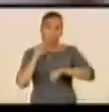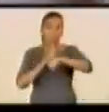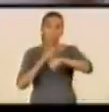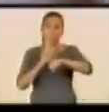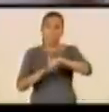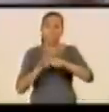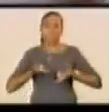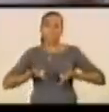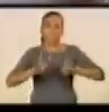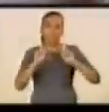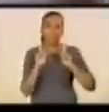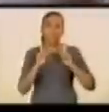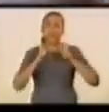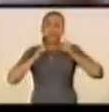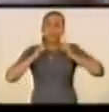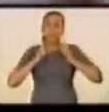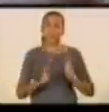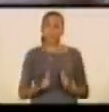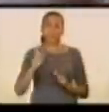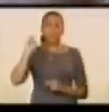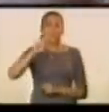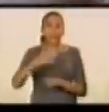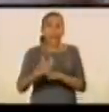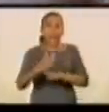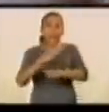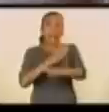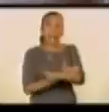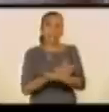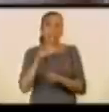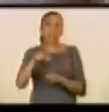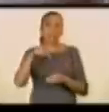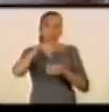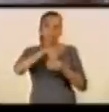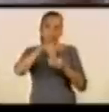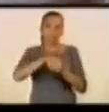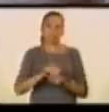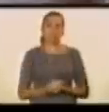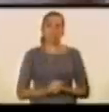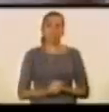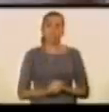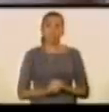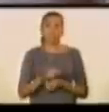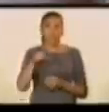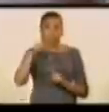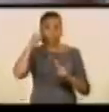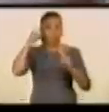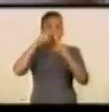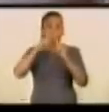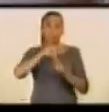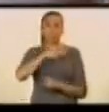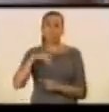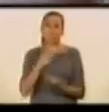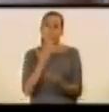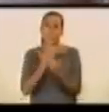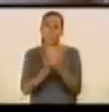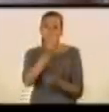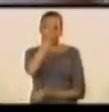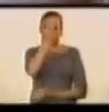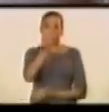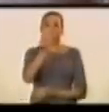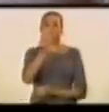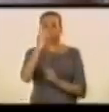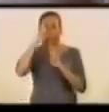permitir el reposo necesario antes del evento. En este sentido exigimos respeto por la